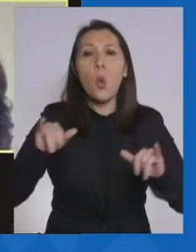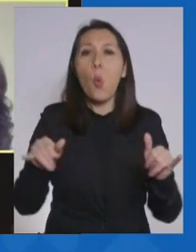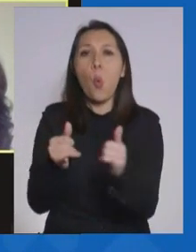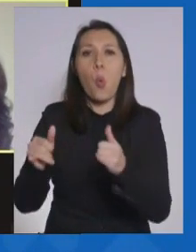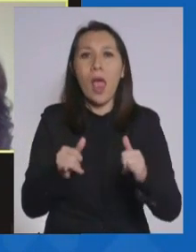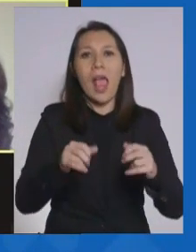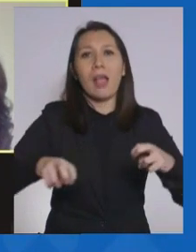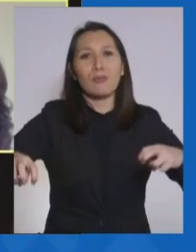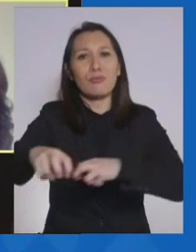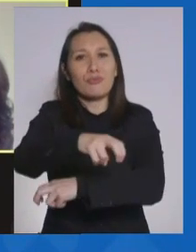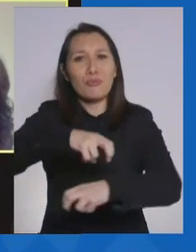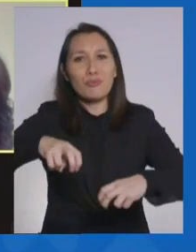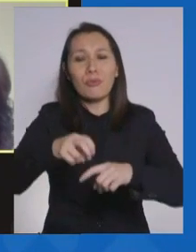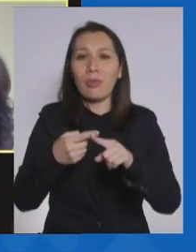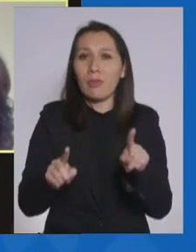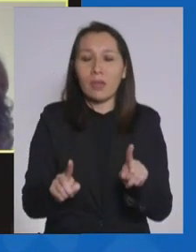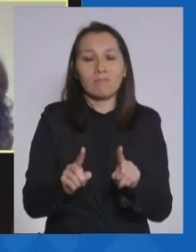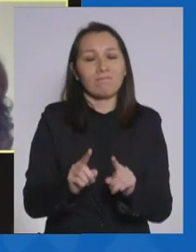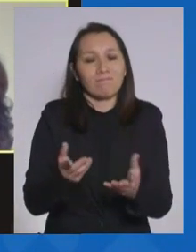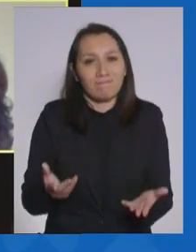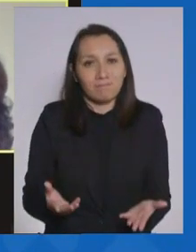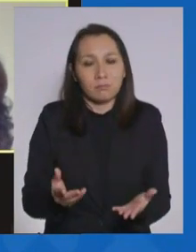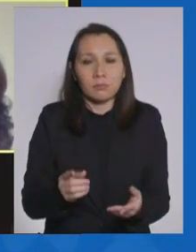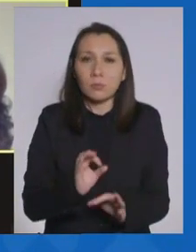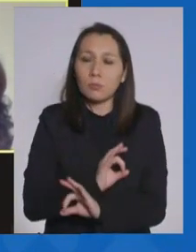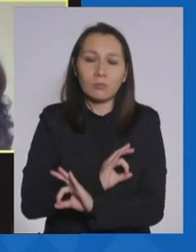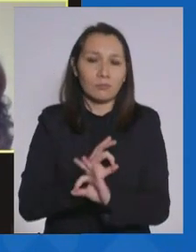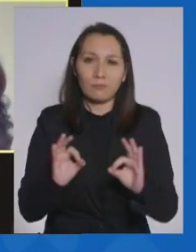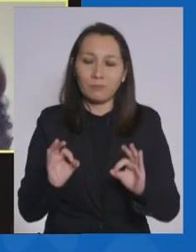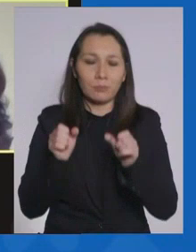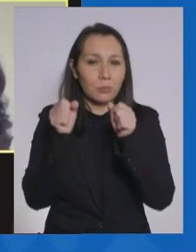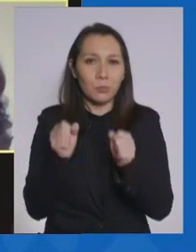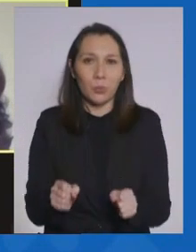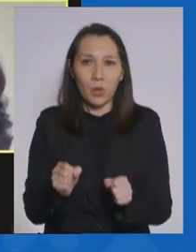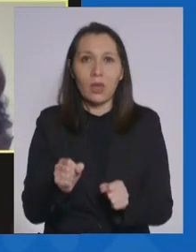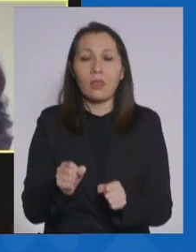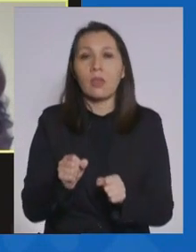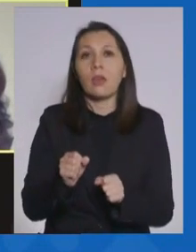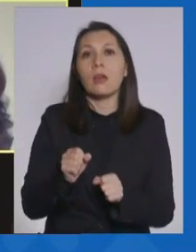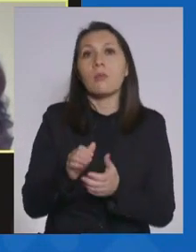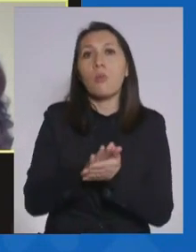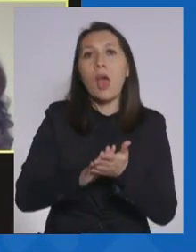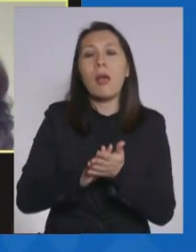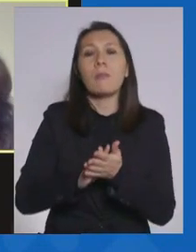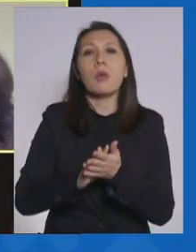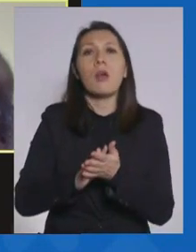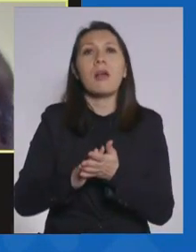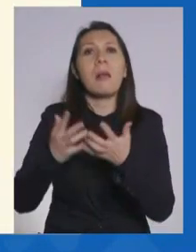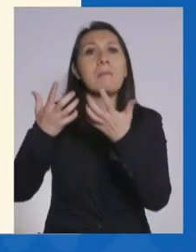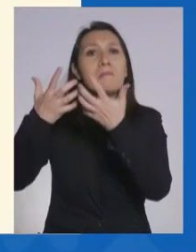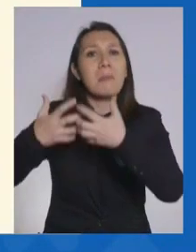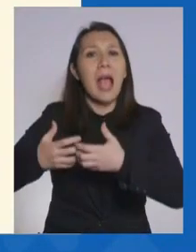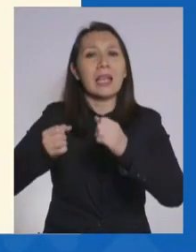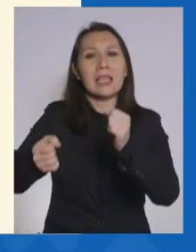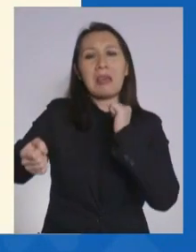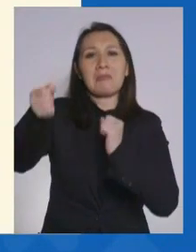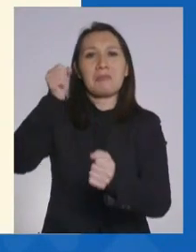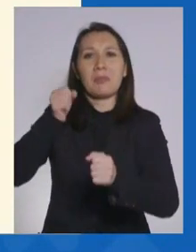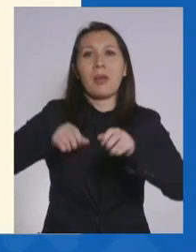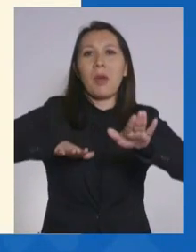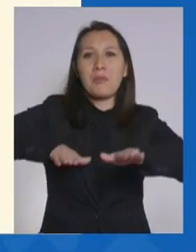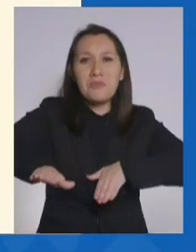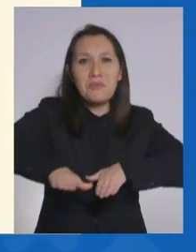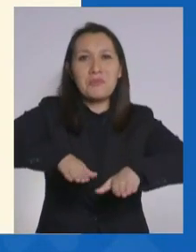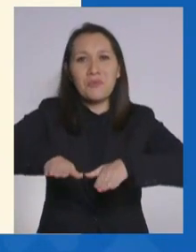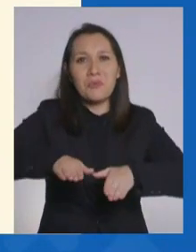aparatos. Y tampoco está permitido el uso, ¿no es cierto?, de las máquinas de ejercicio que tenemos en diversas